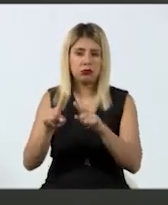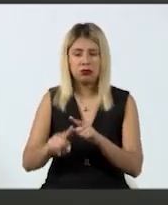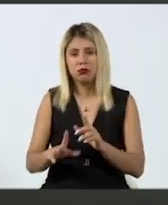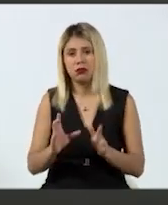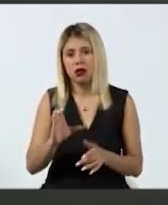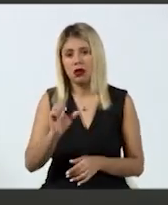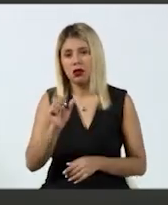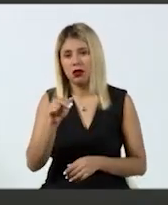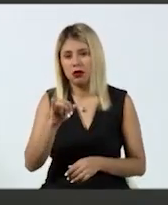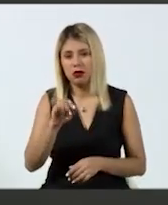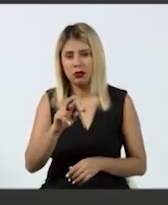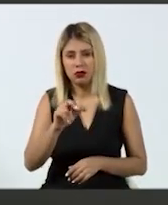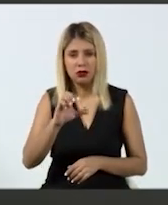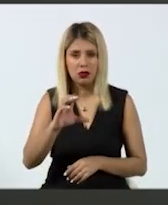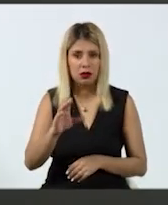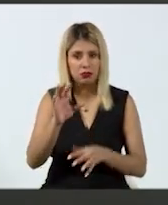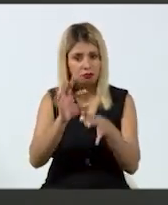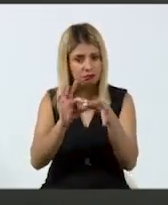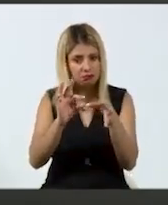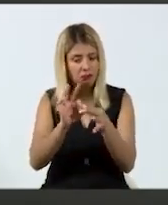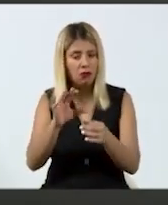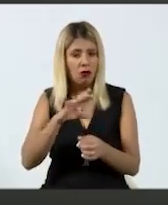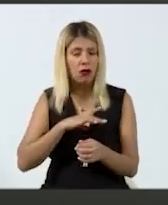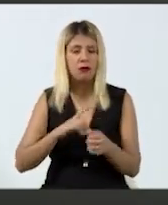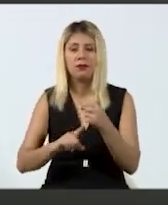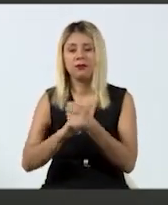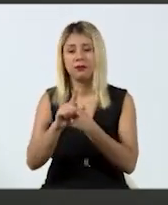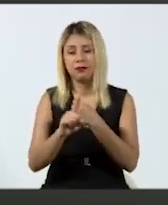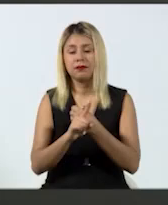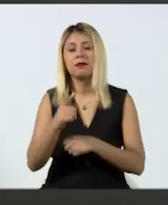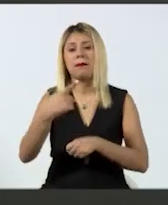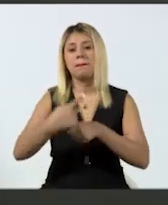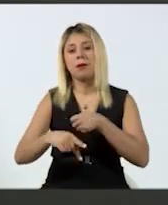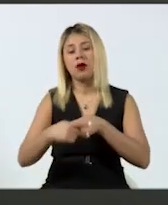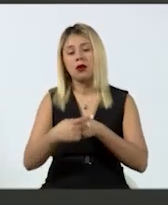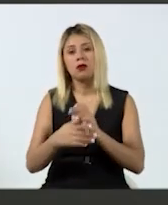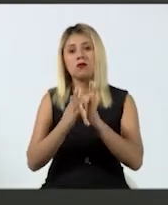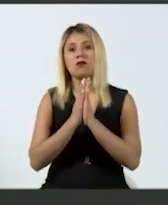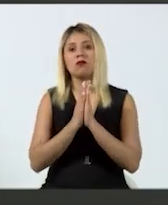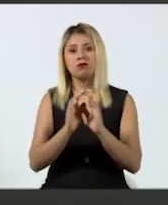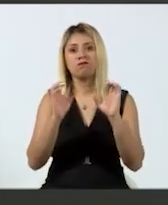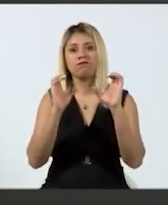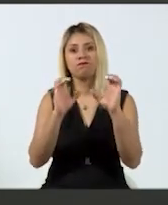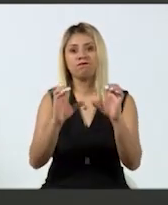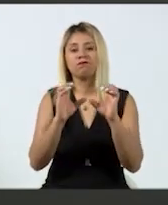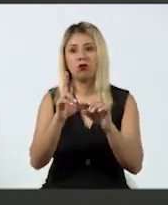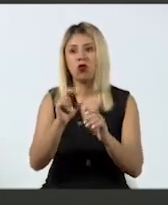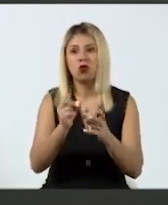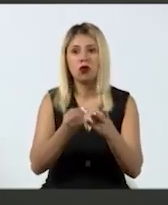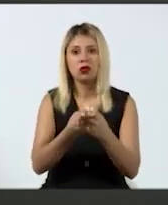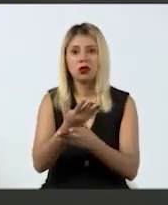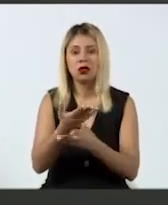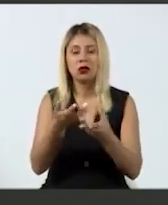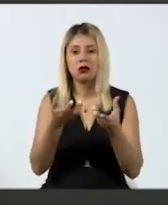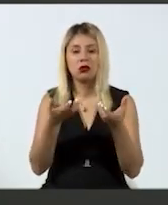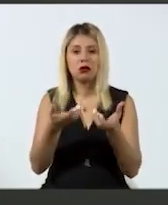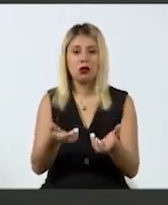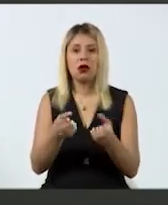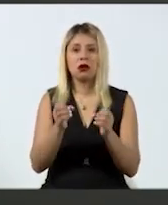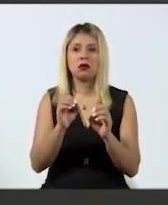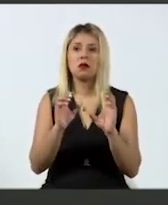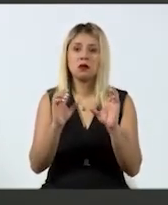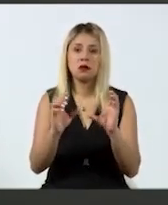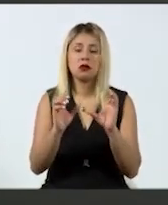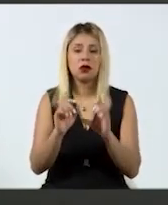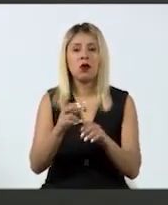de ellos que hay una zona de riesgo, que hay un momento de que no debemos estar fuera de la habitación y también tener las precauciones